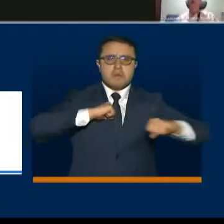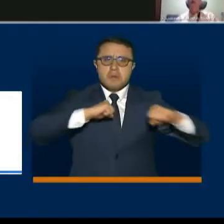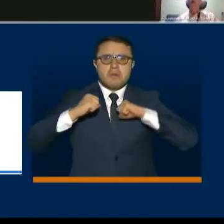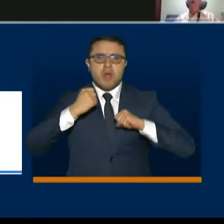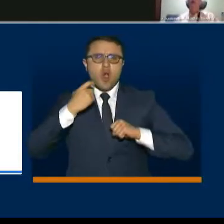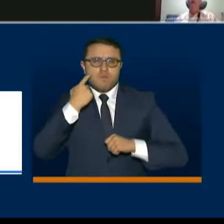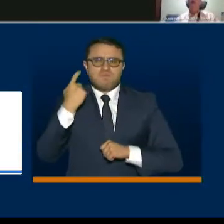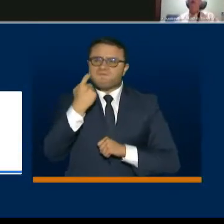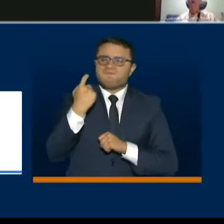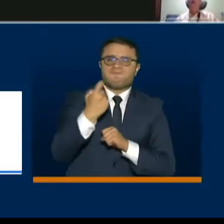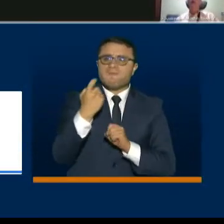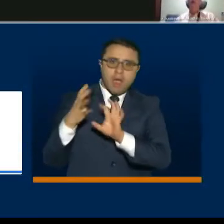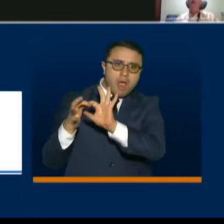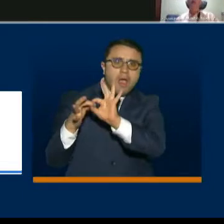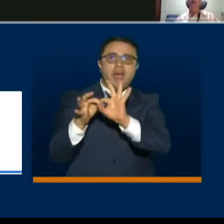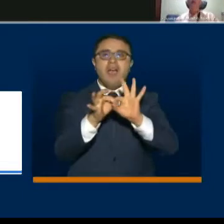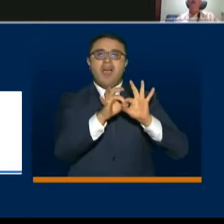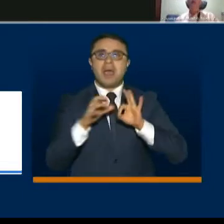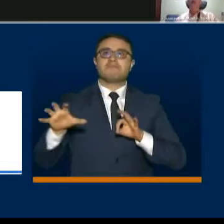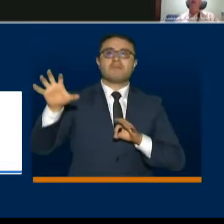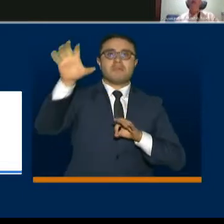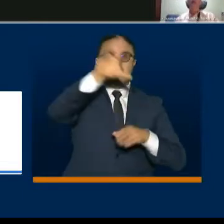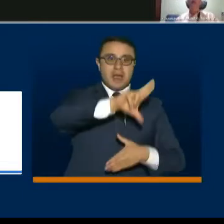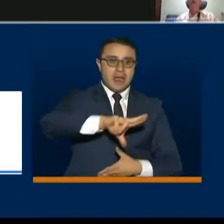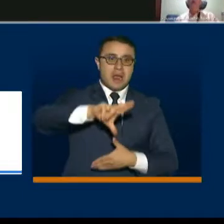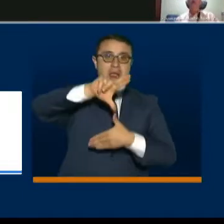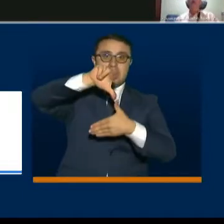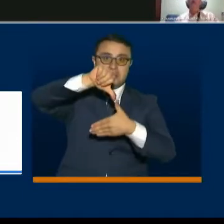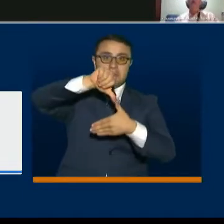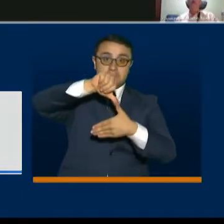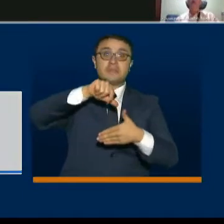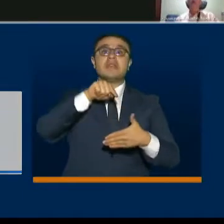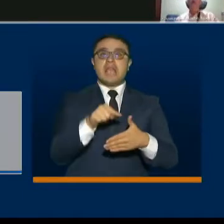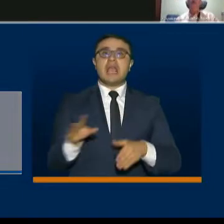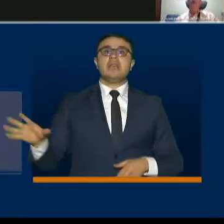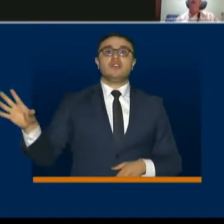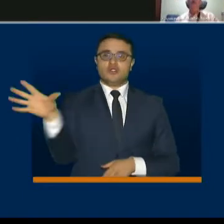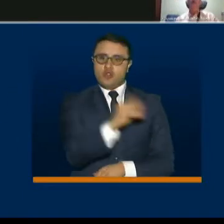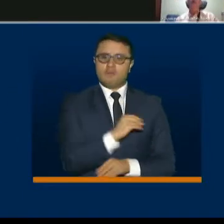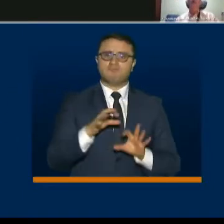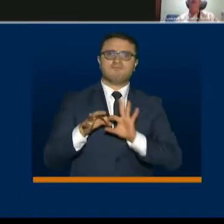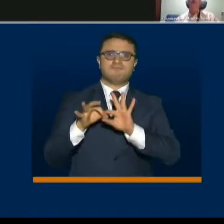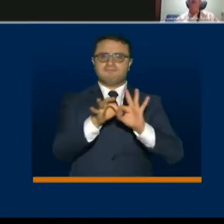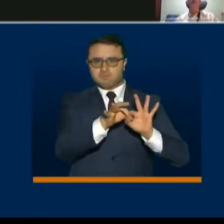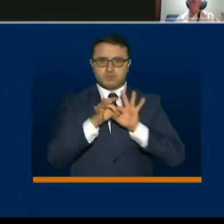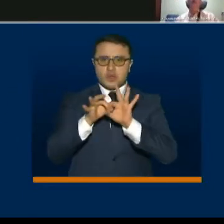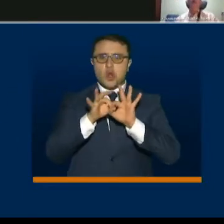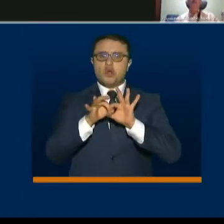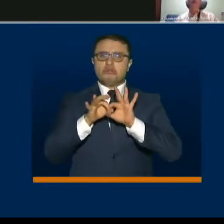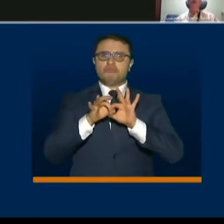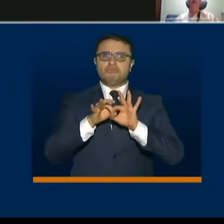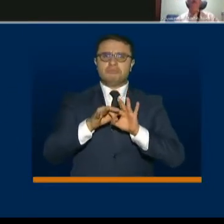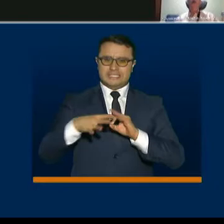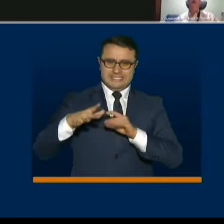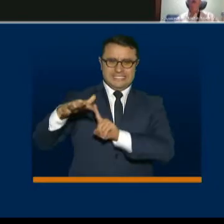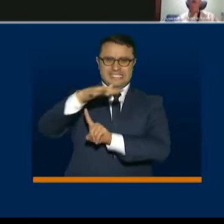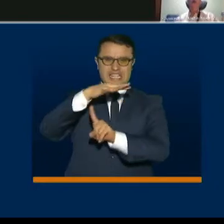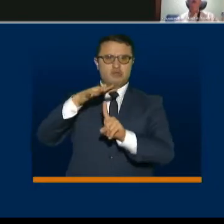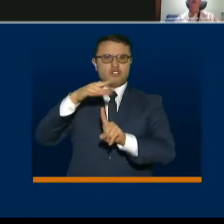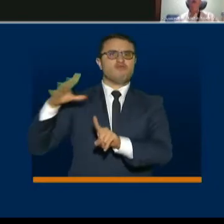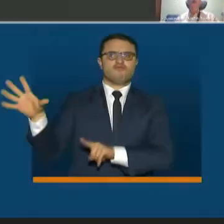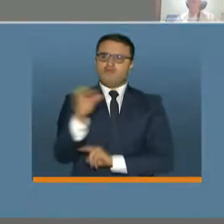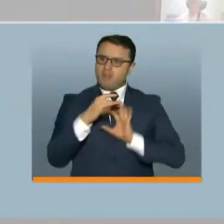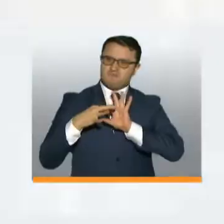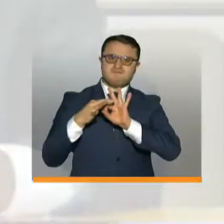unidad dentro de nuestros países de América del Sur y que hoy día juntos vamos a enfrentar, vamos a superar,